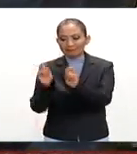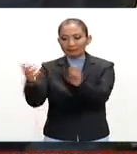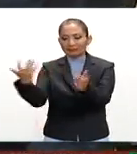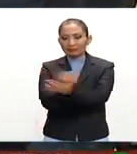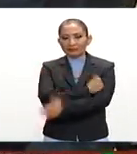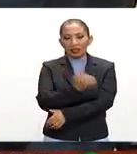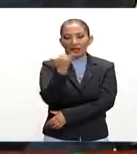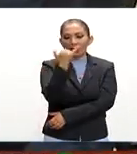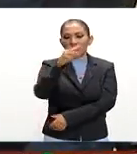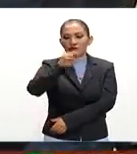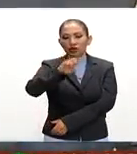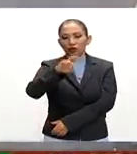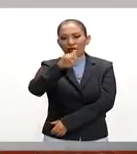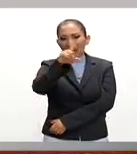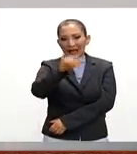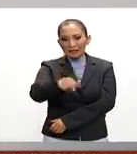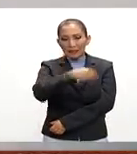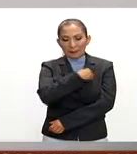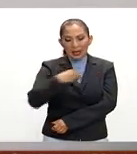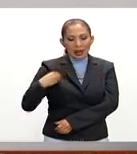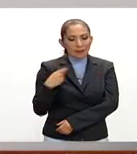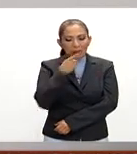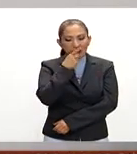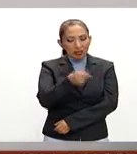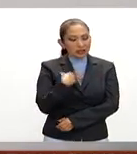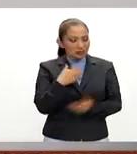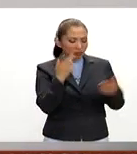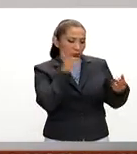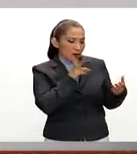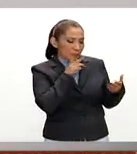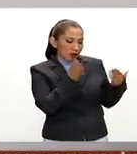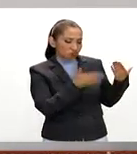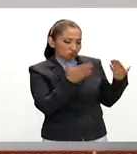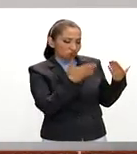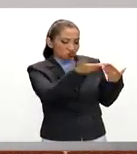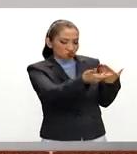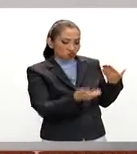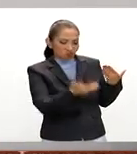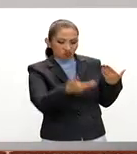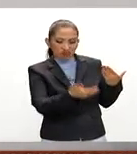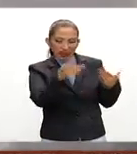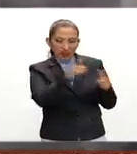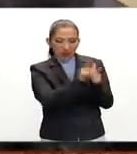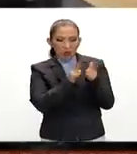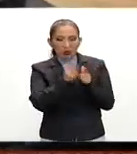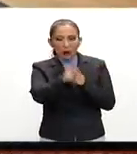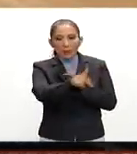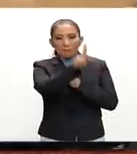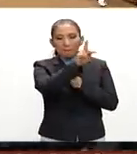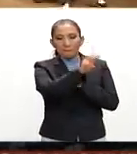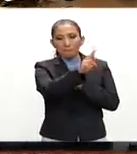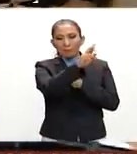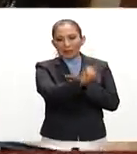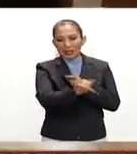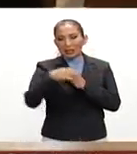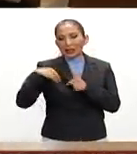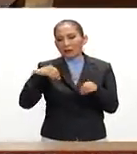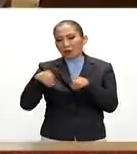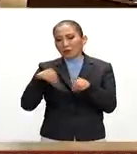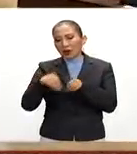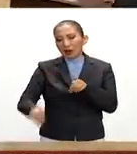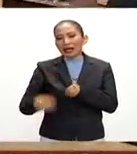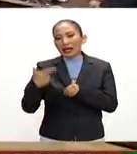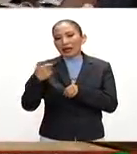de Miguel Ángel Llunes. Los integrantes del Pleno desestimaron las pruebas interpuestas por los partidos revolucionarios institucionales y Movimiento de